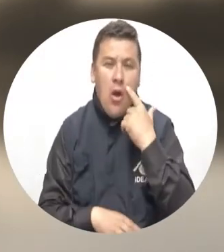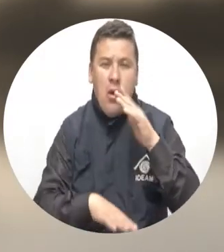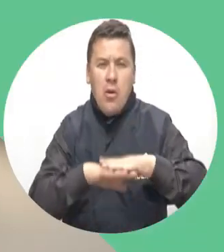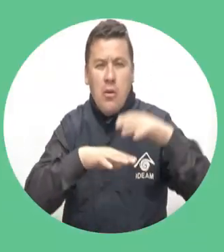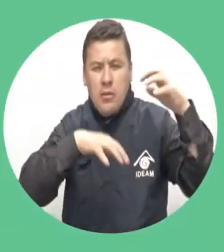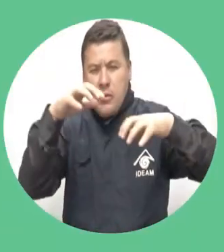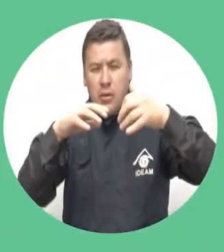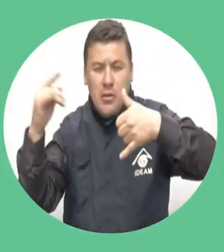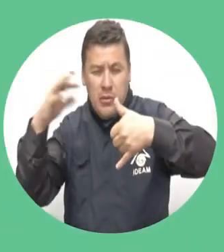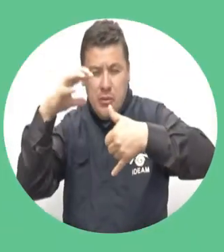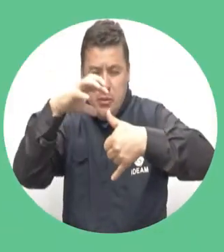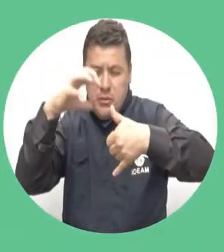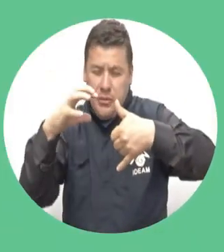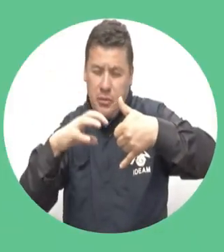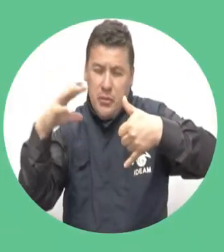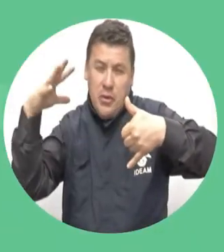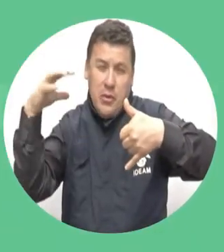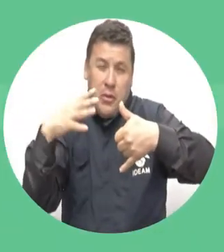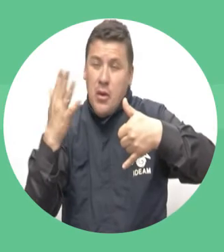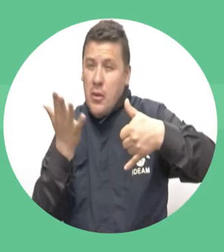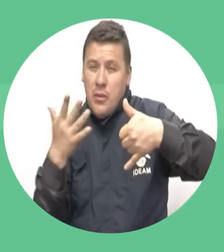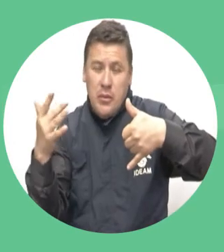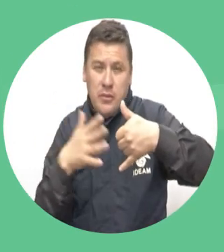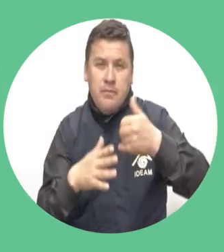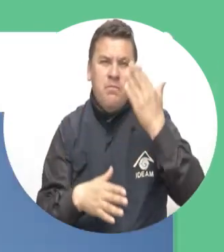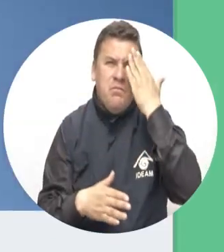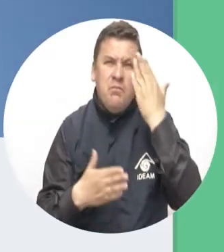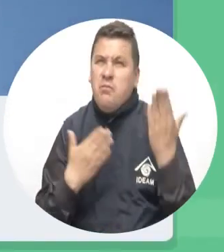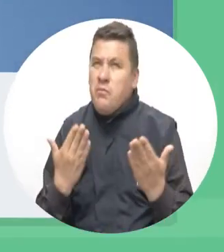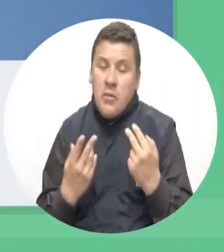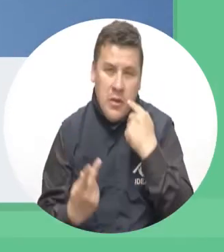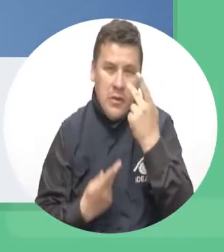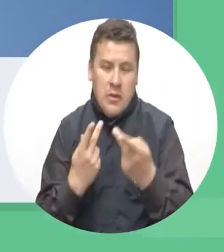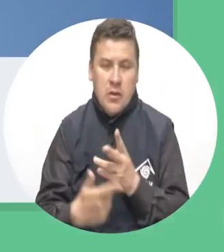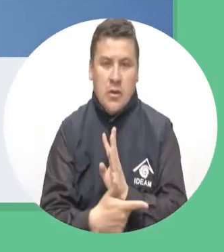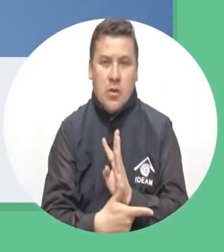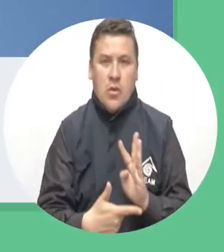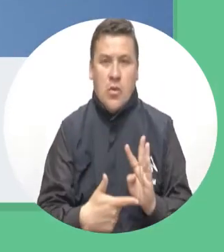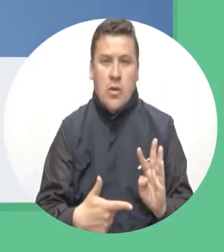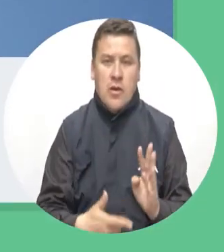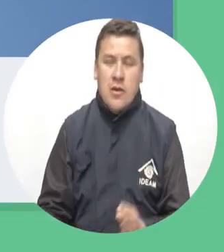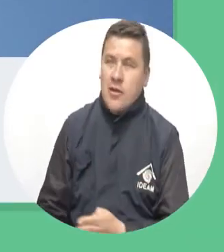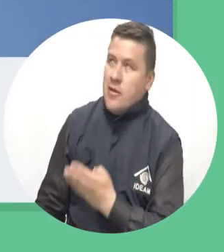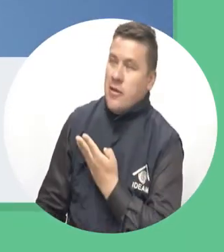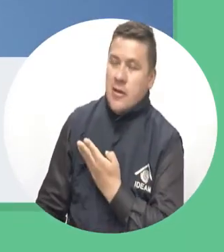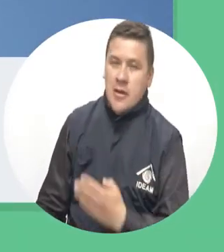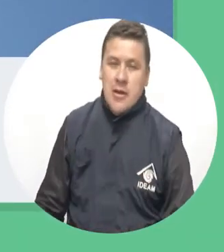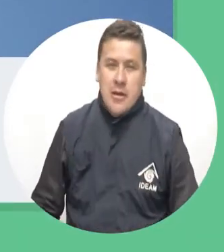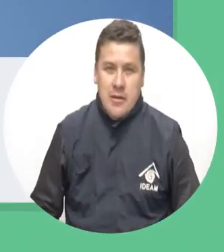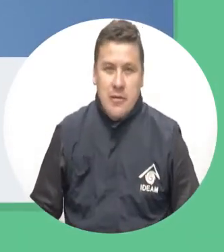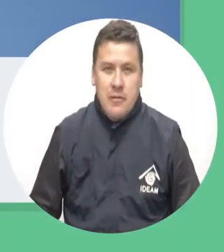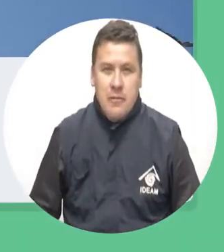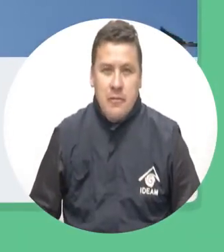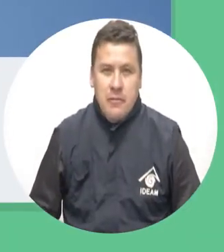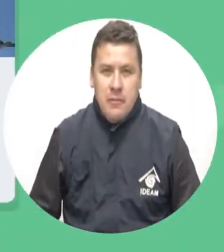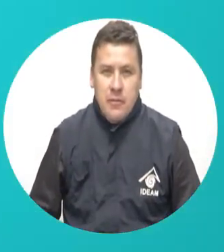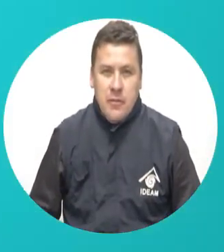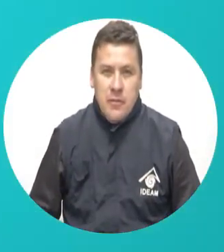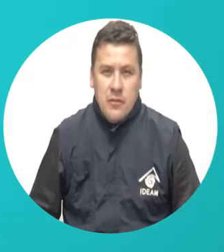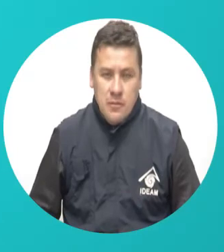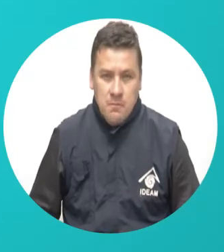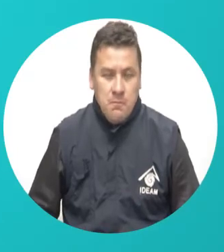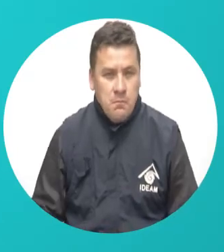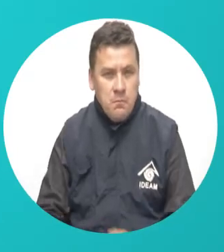el Océano Pacífico. Para mayor información sobre el pronóstico del tiempo, visítenos en www.ideam.gov.co. Te